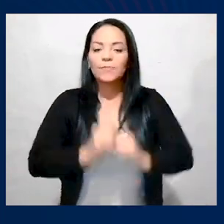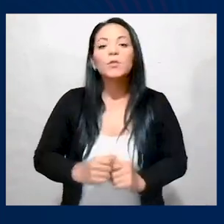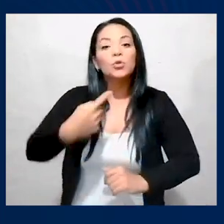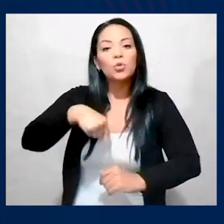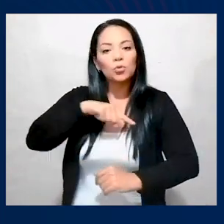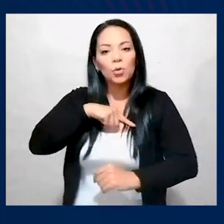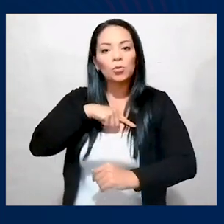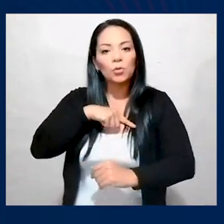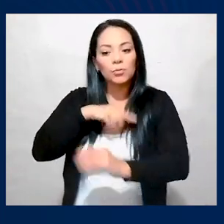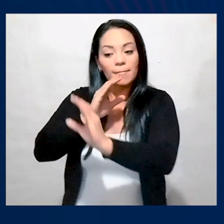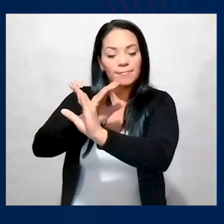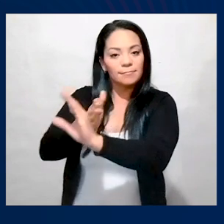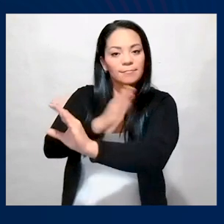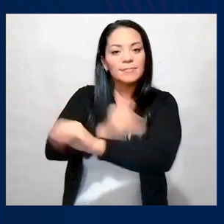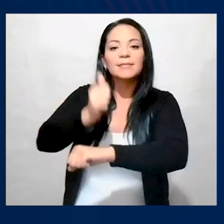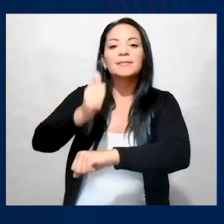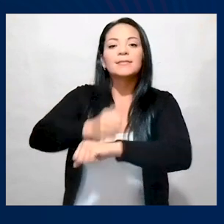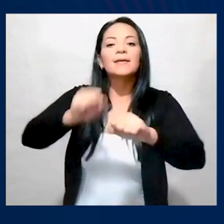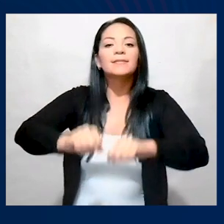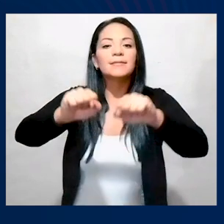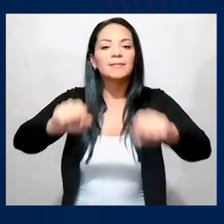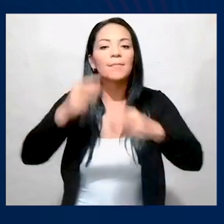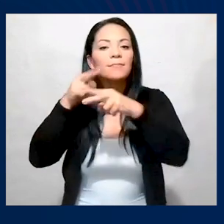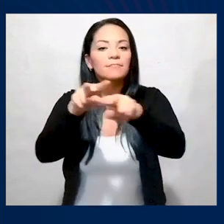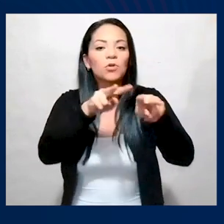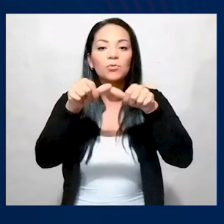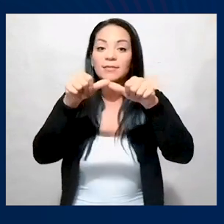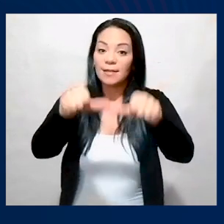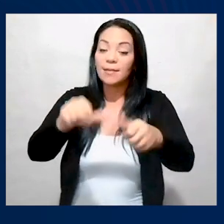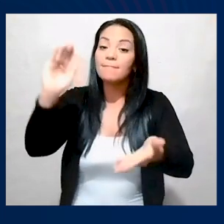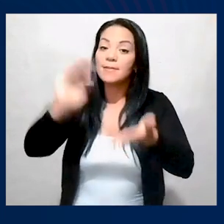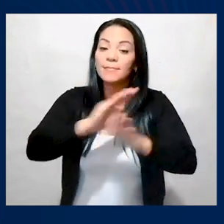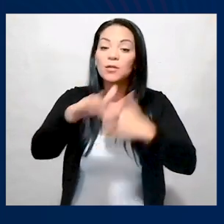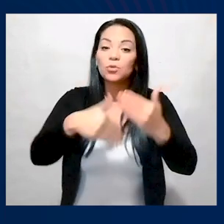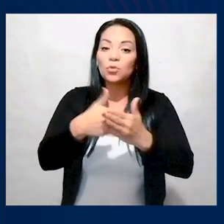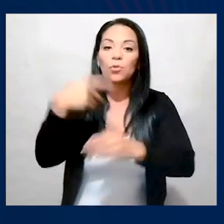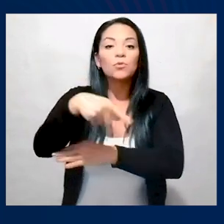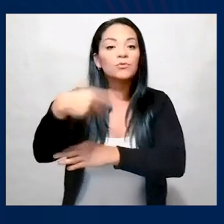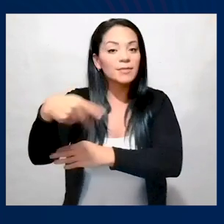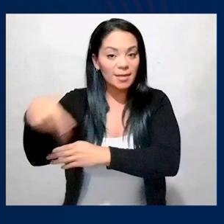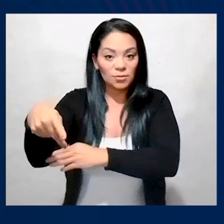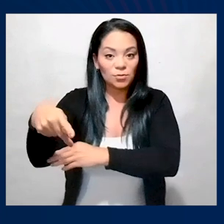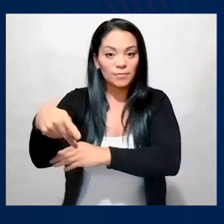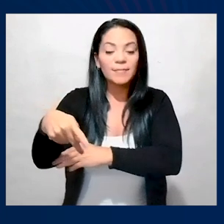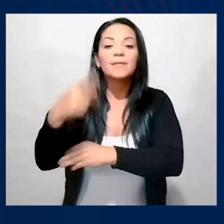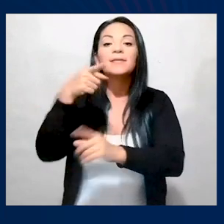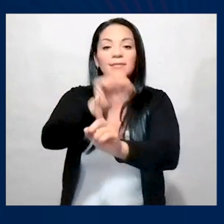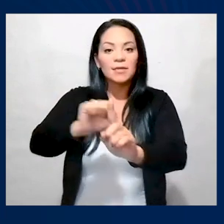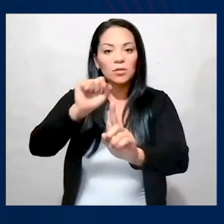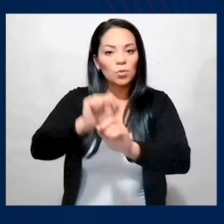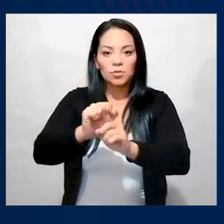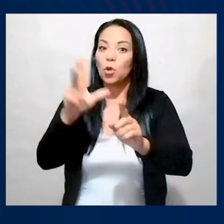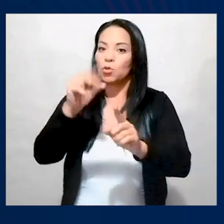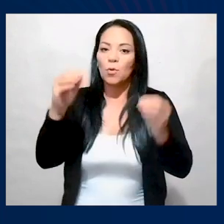como prevención, establecimos un sistema de monitoreo constante para así minimizar al máximo todos los riesgos para que